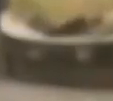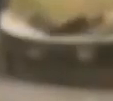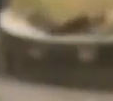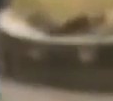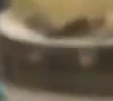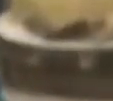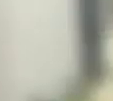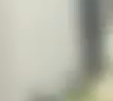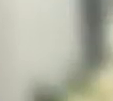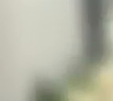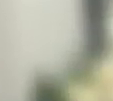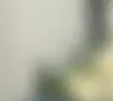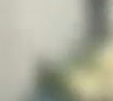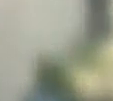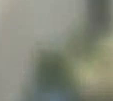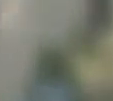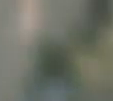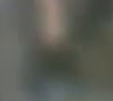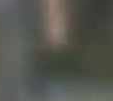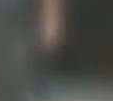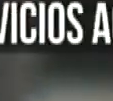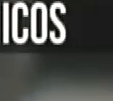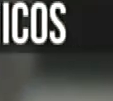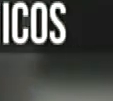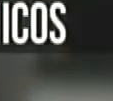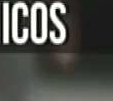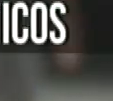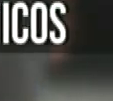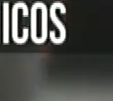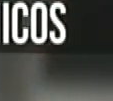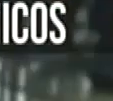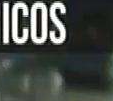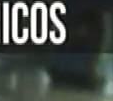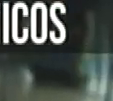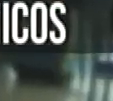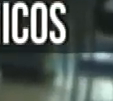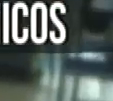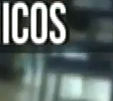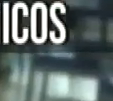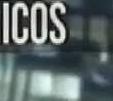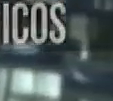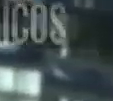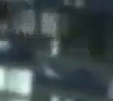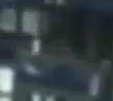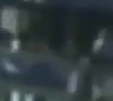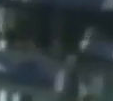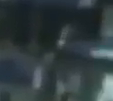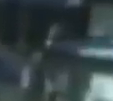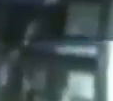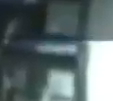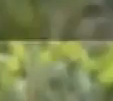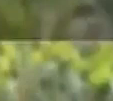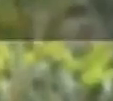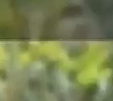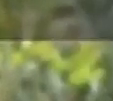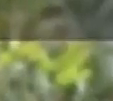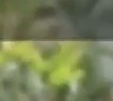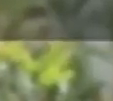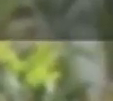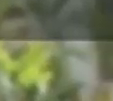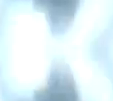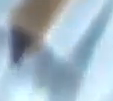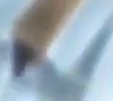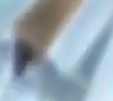universidades de gestión privada, la congelación de la matrícula, y servicios académicos, garantizó la prosecución en universidades.